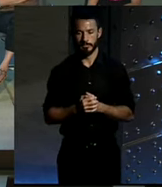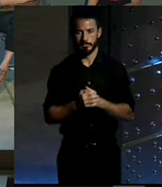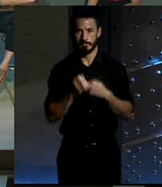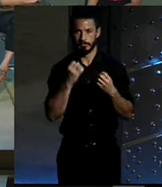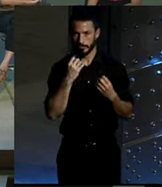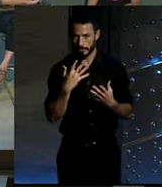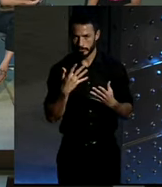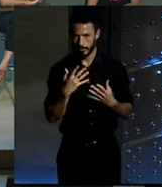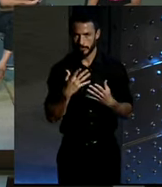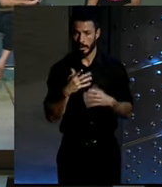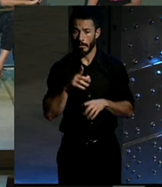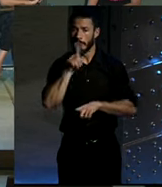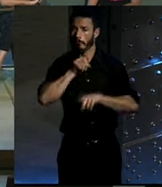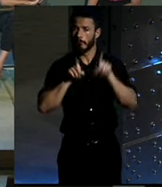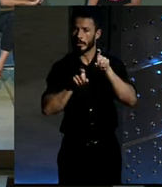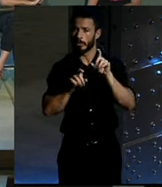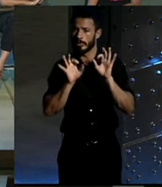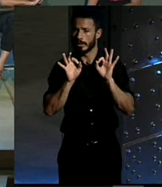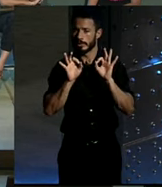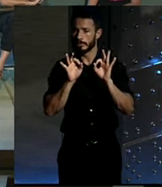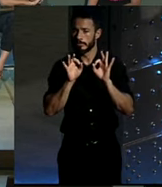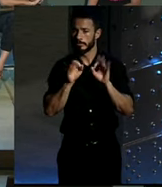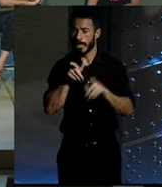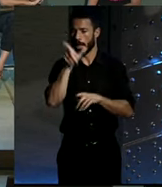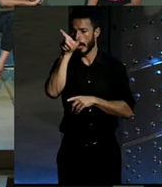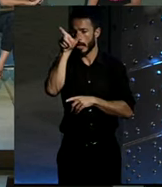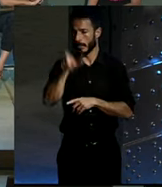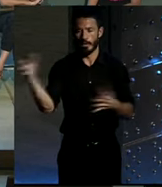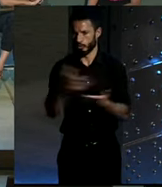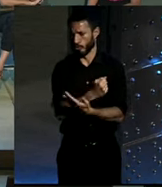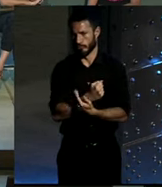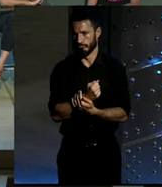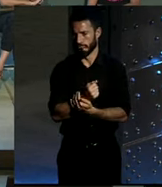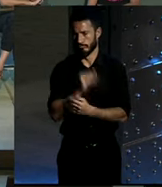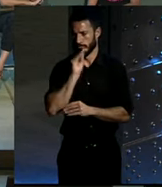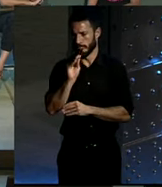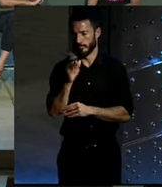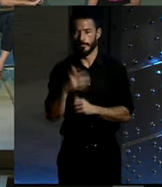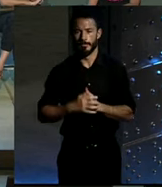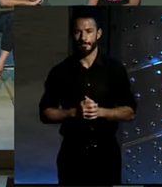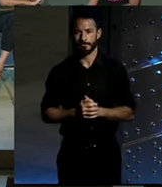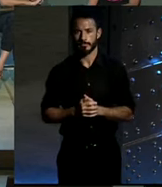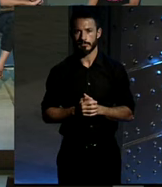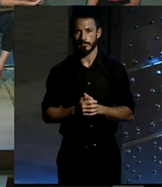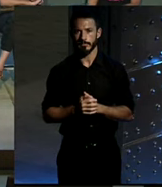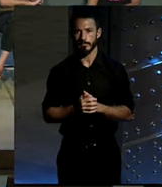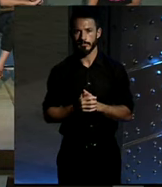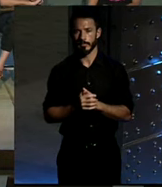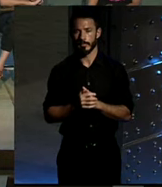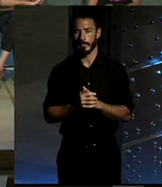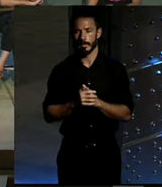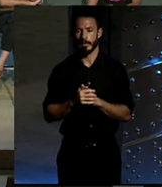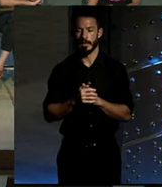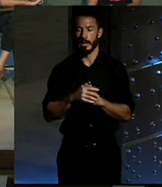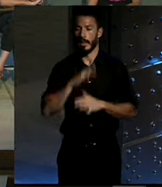Esta pregunta va dirigida a todos. Y refiriéndome a los ciclistas